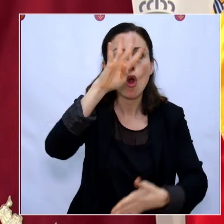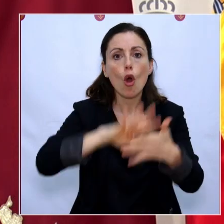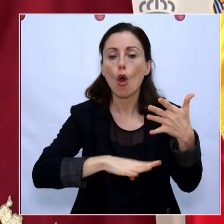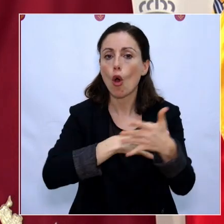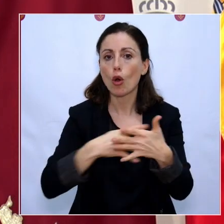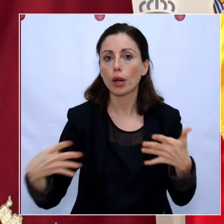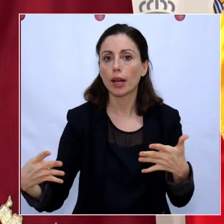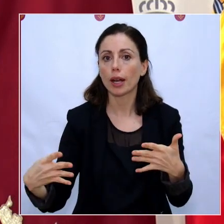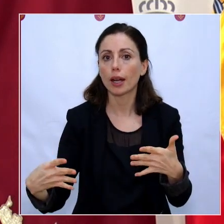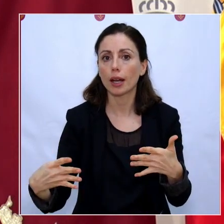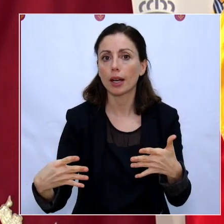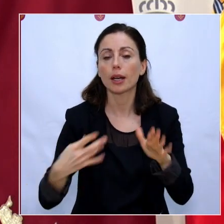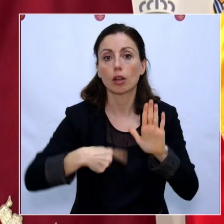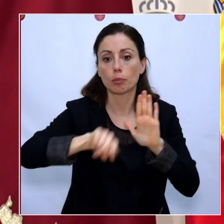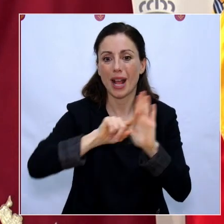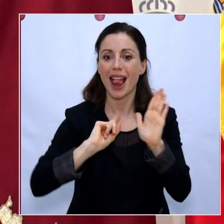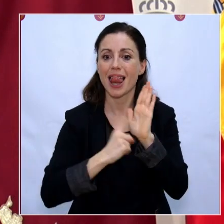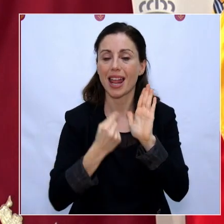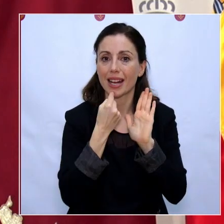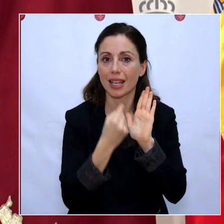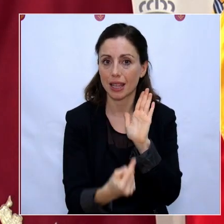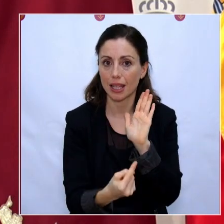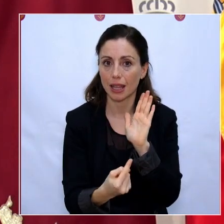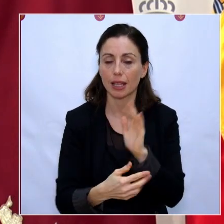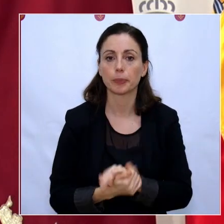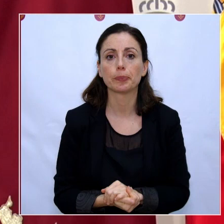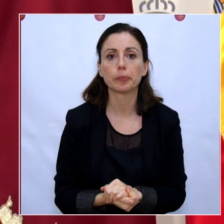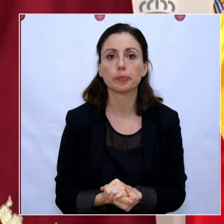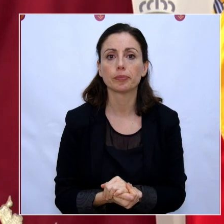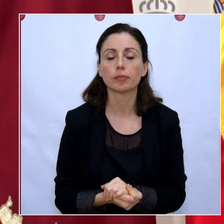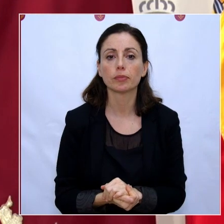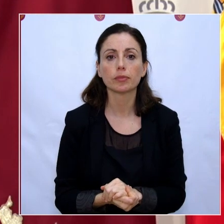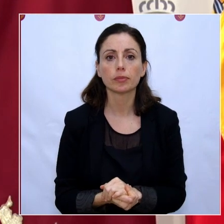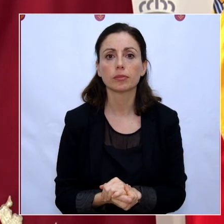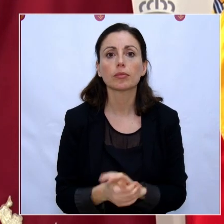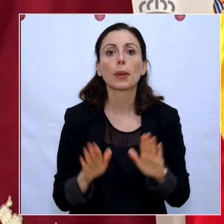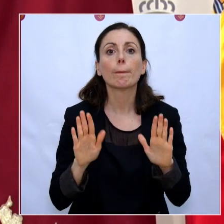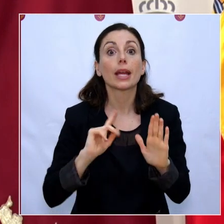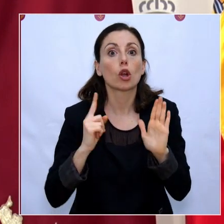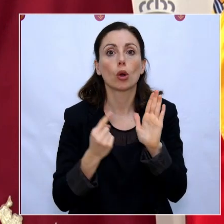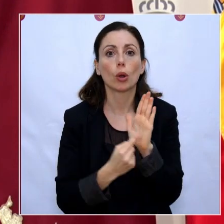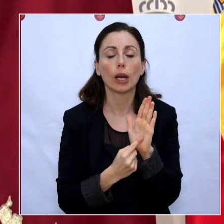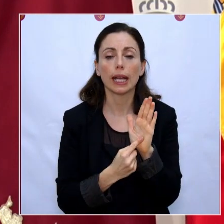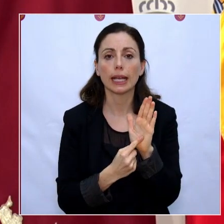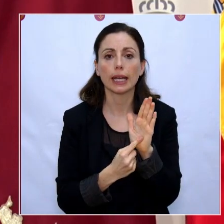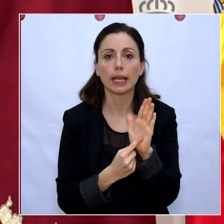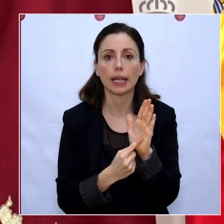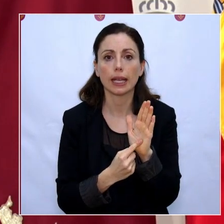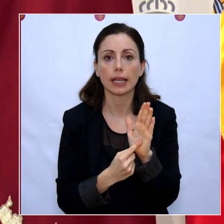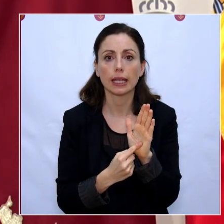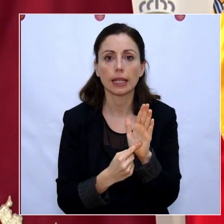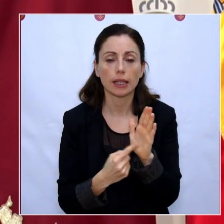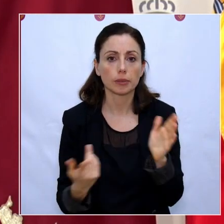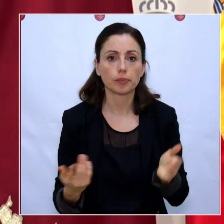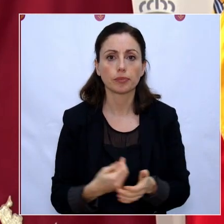que está marcado por una ley, ley que no ha sido desautorizada